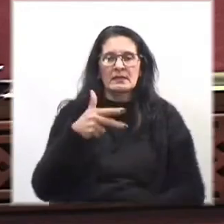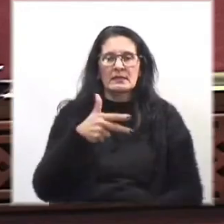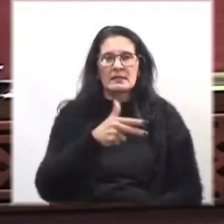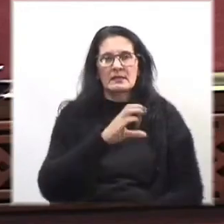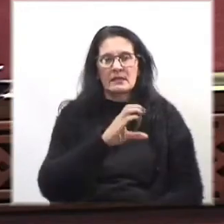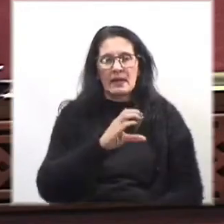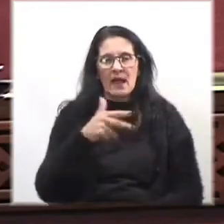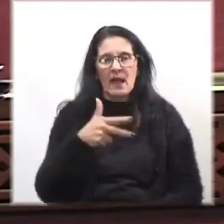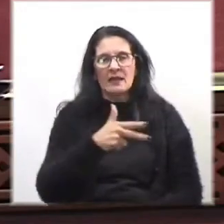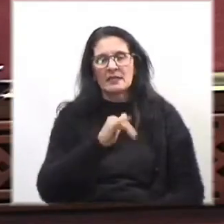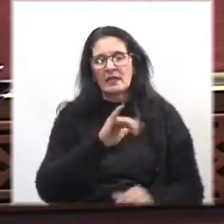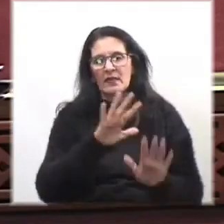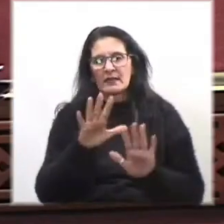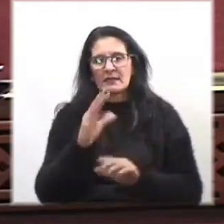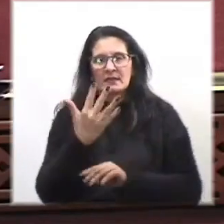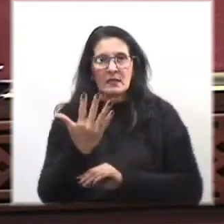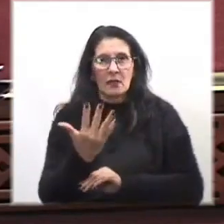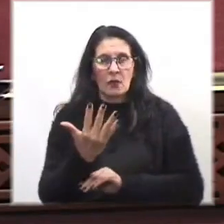o 5.